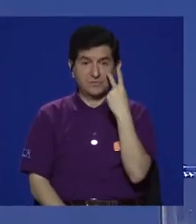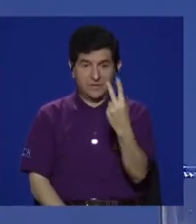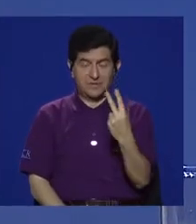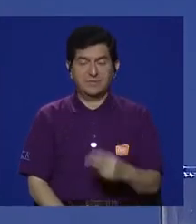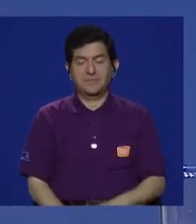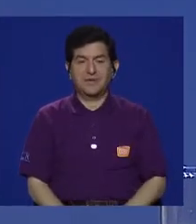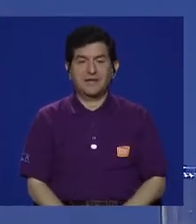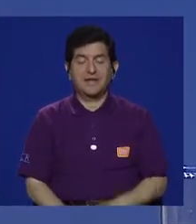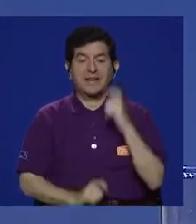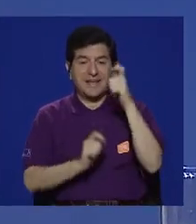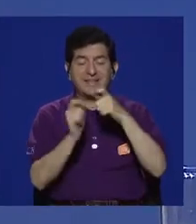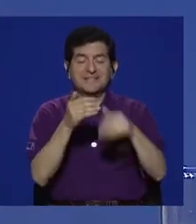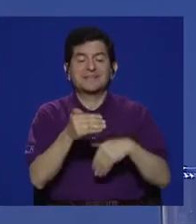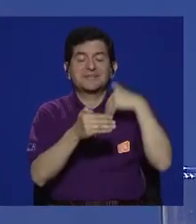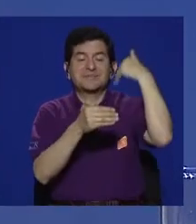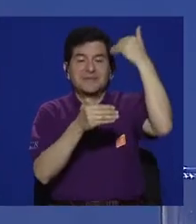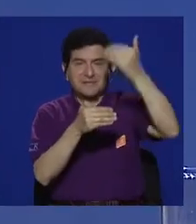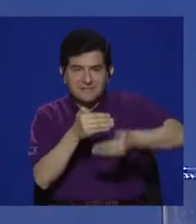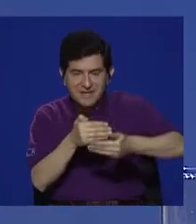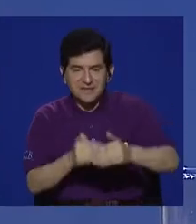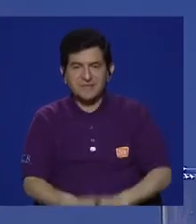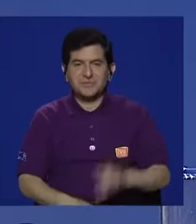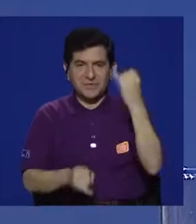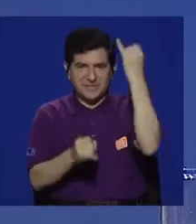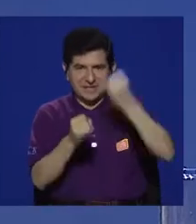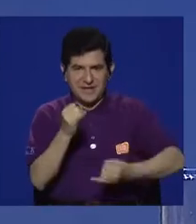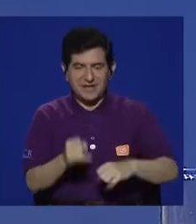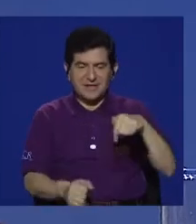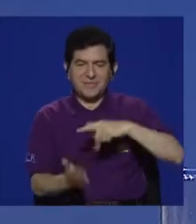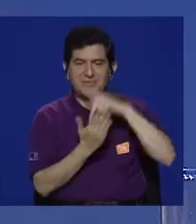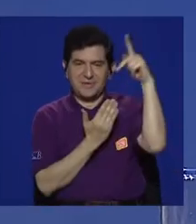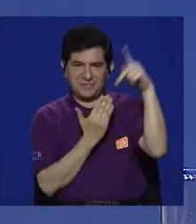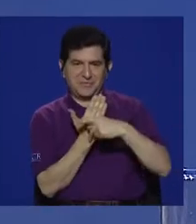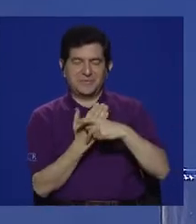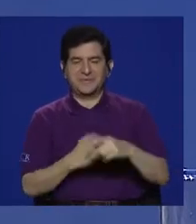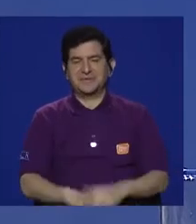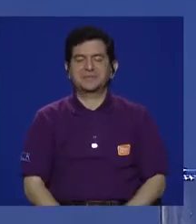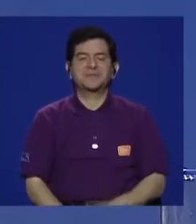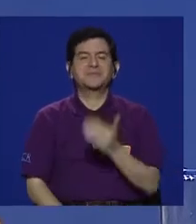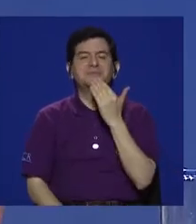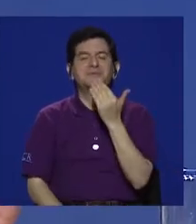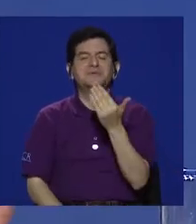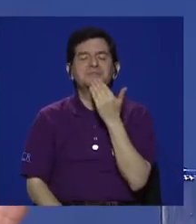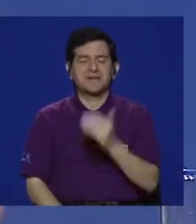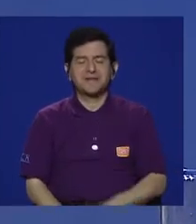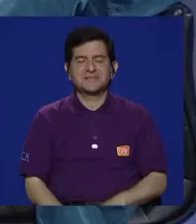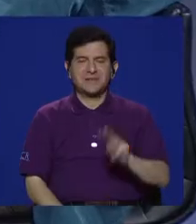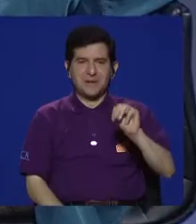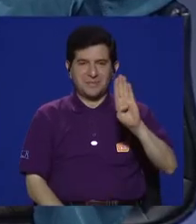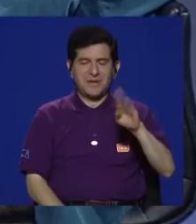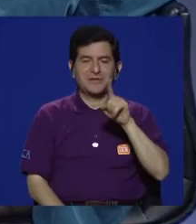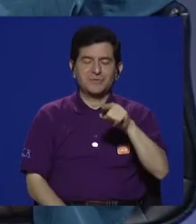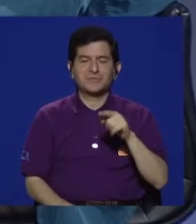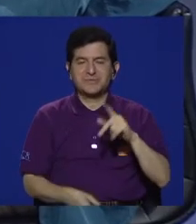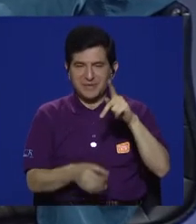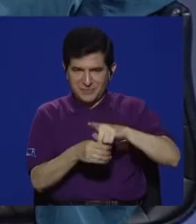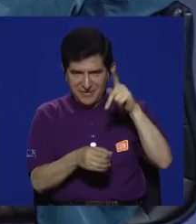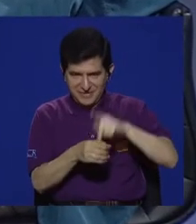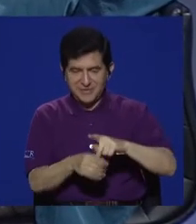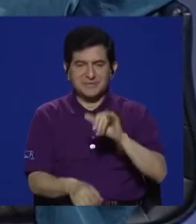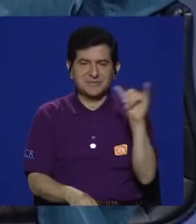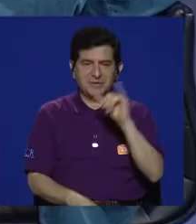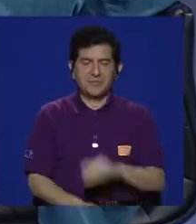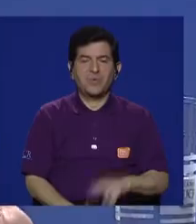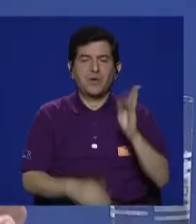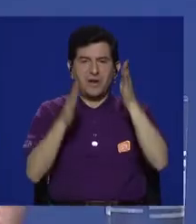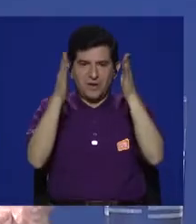poder ver justo después de que finalice este programa. Le agradecemos mucho, Matthew, su participación, igual